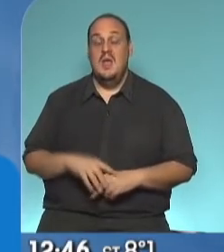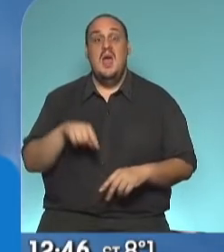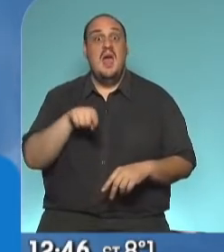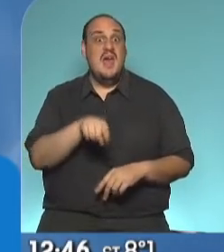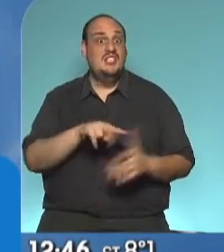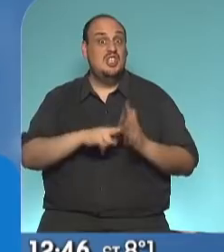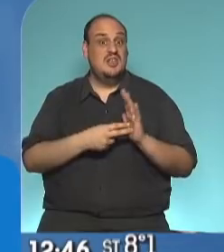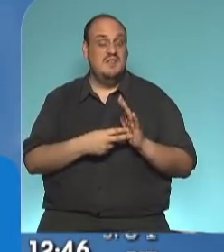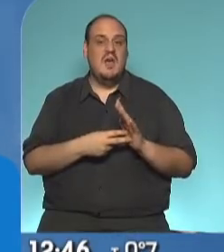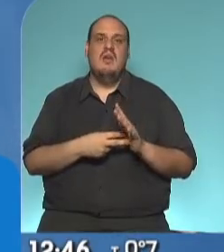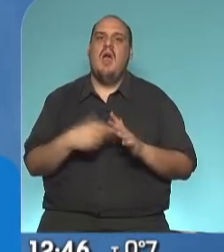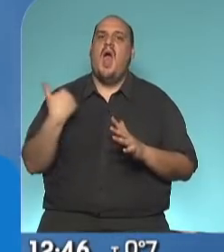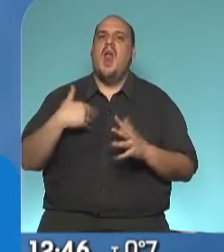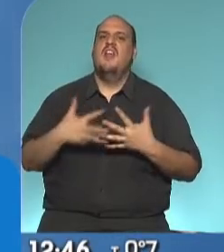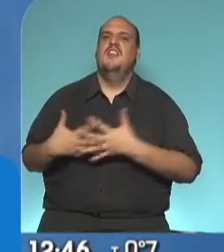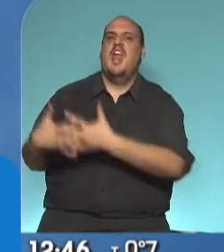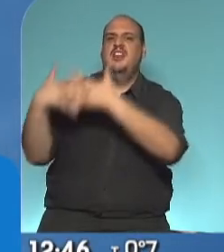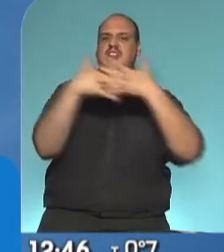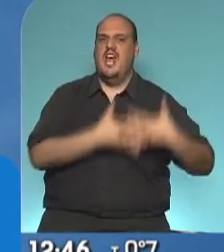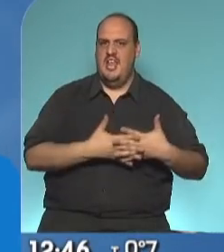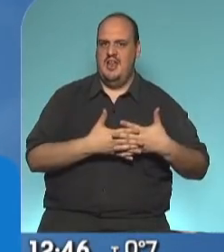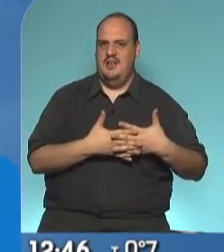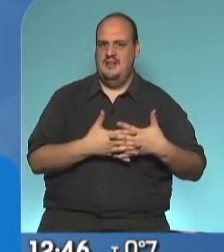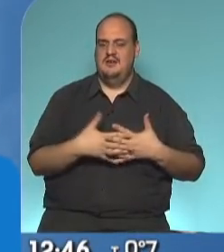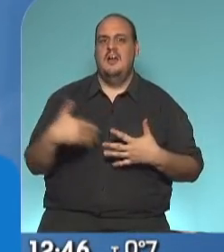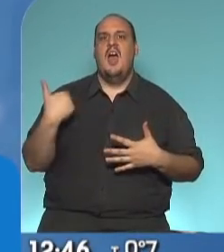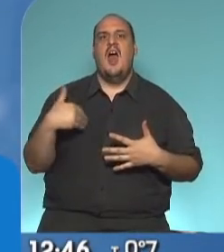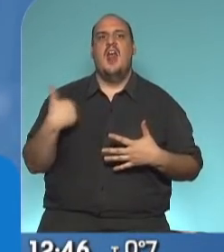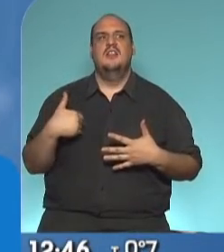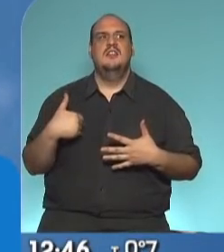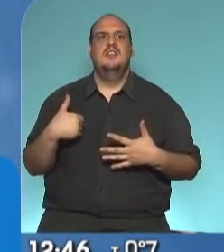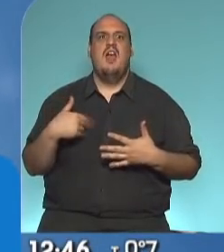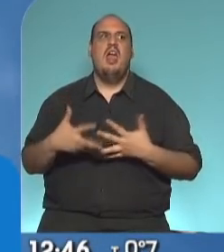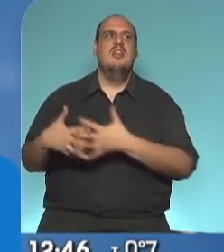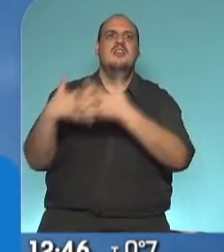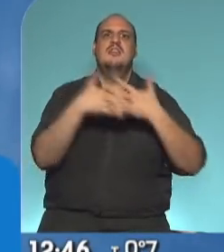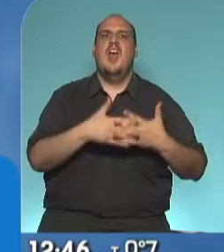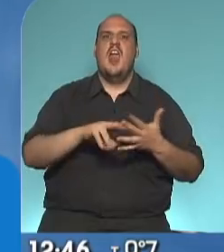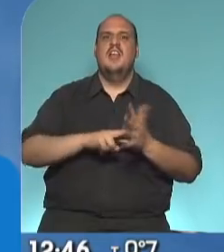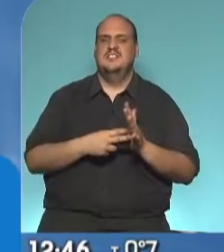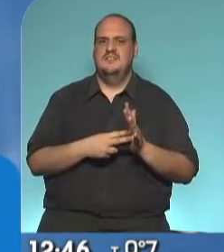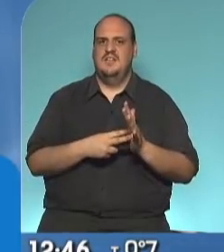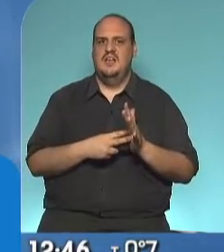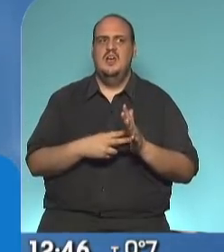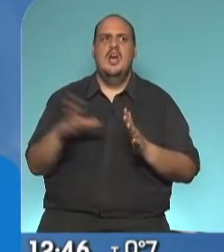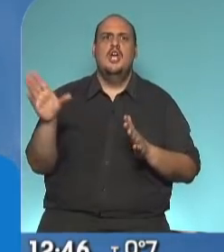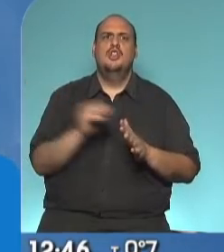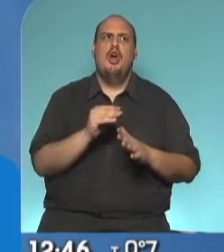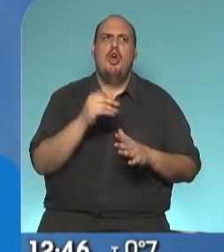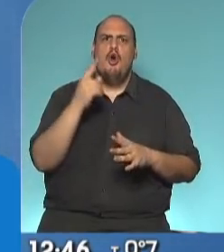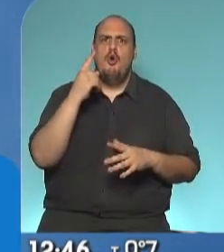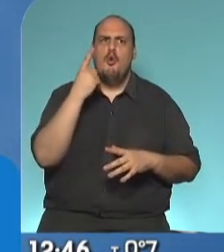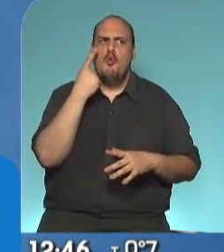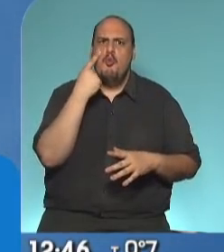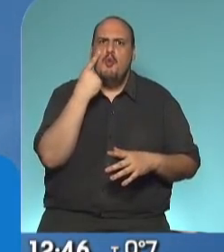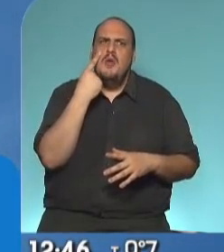la Argentina se integre. Que la Argentina se integre quiere decir que todos vivan con más comodidad en el